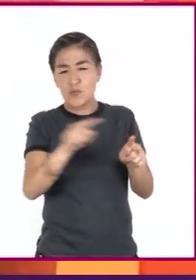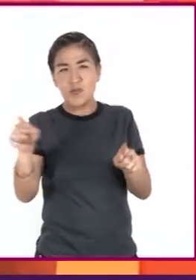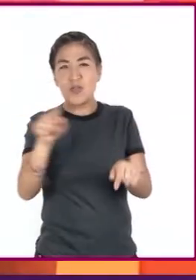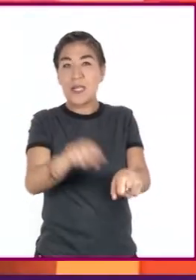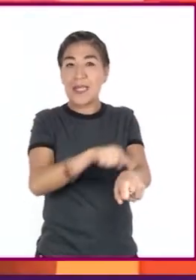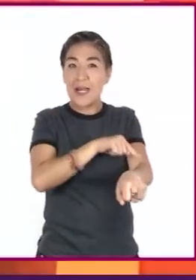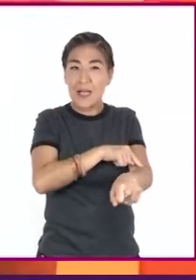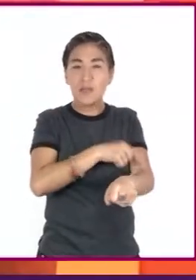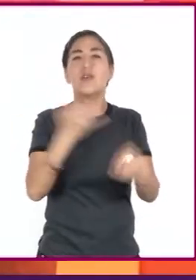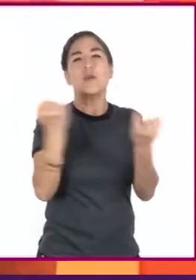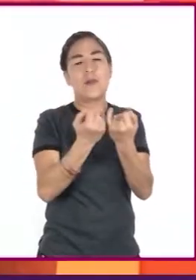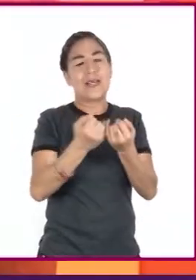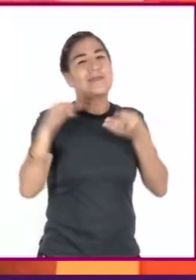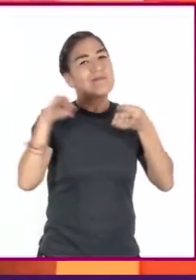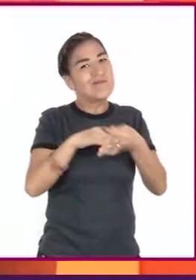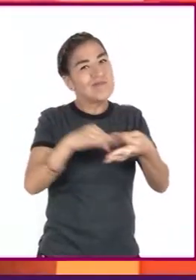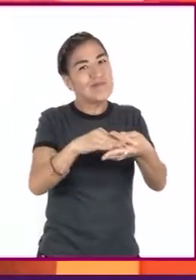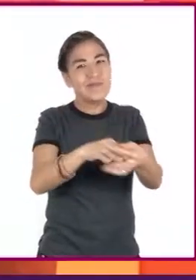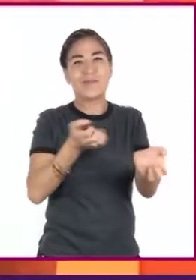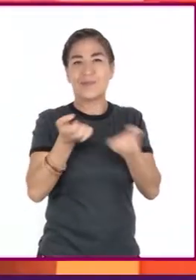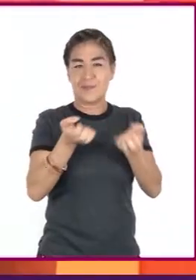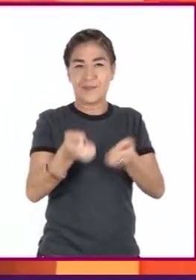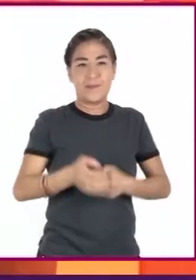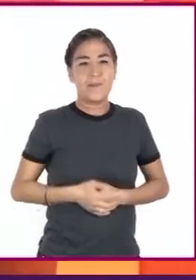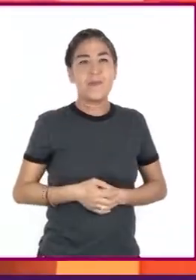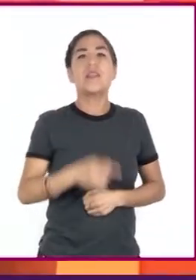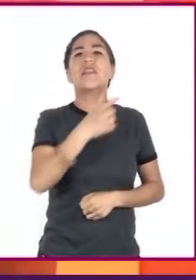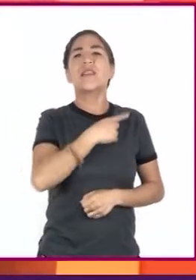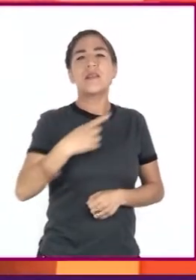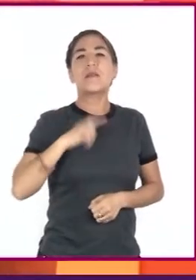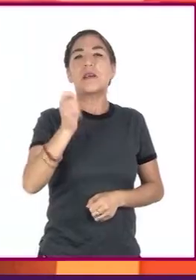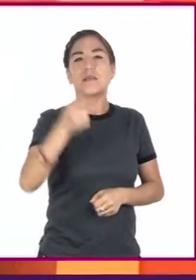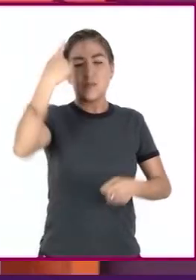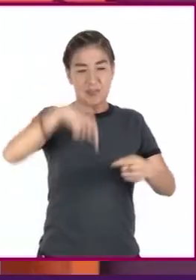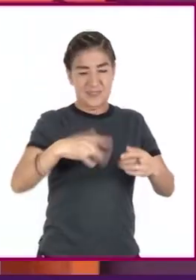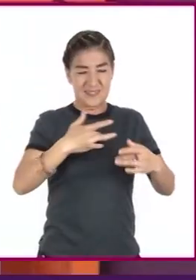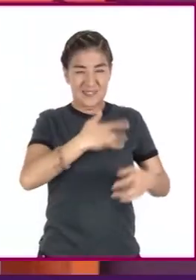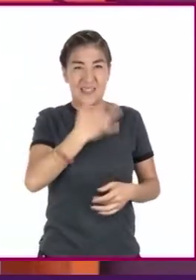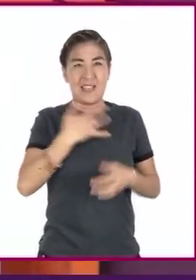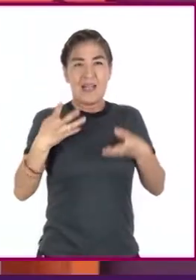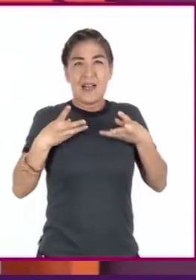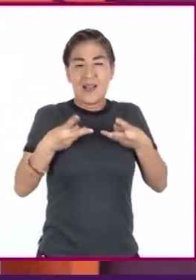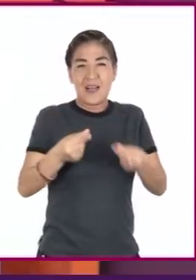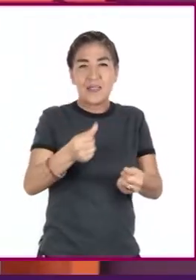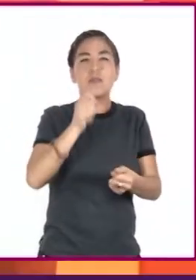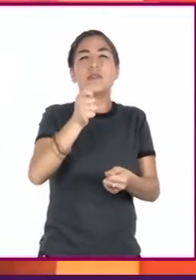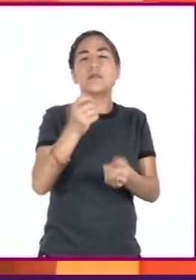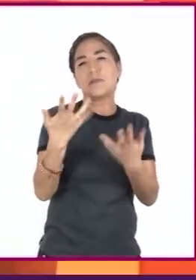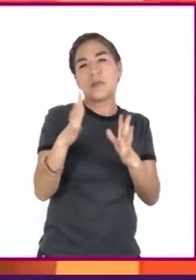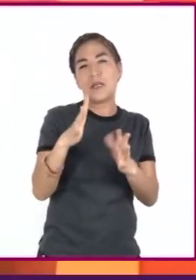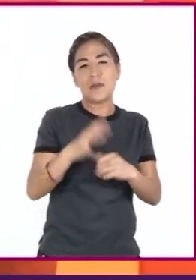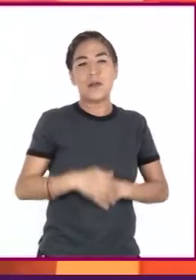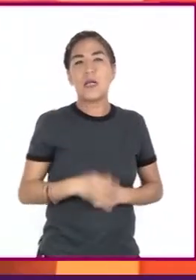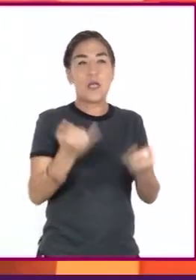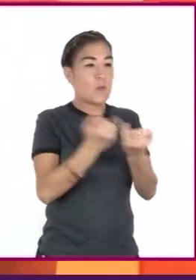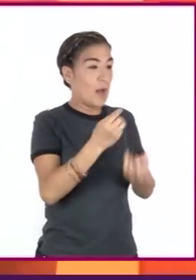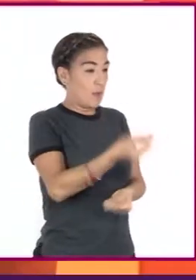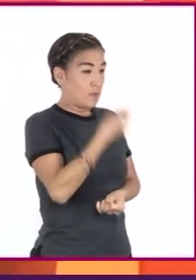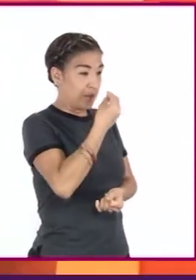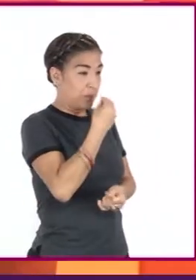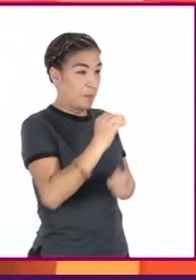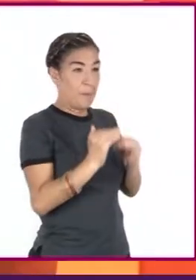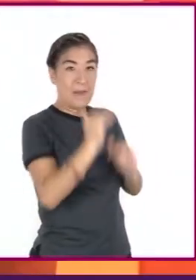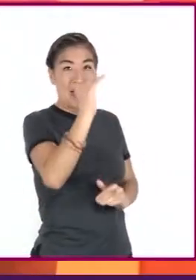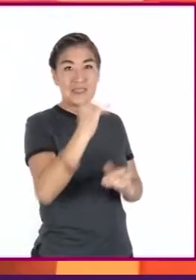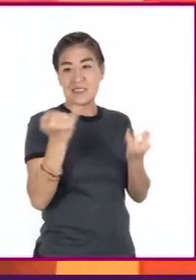importante, constante. Debe representar un gasto energético por arriba del promedio del consumo de nuestros alimentos.